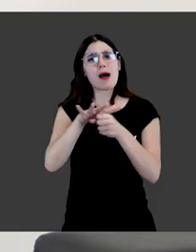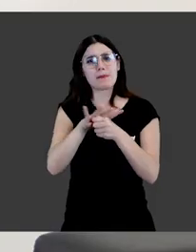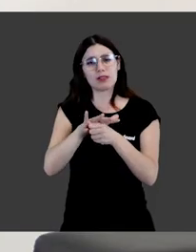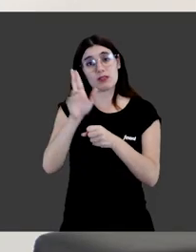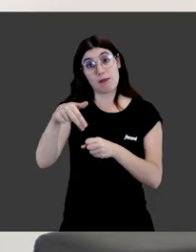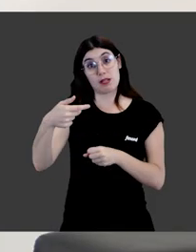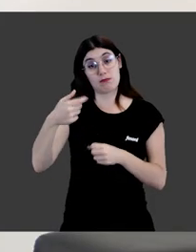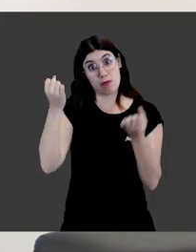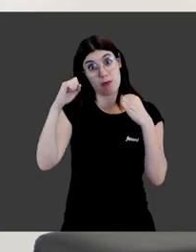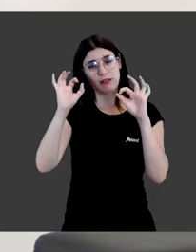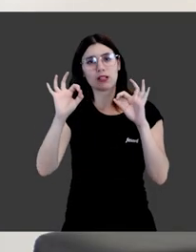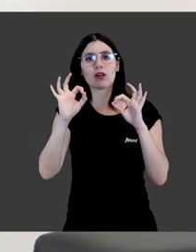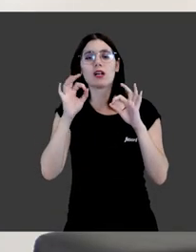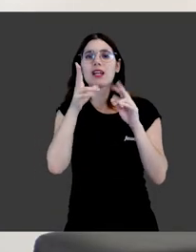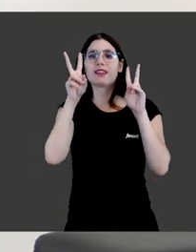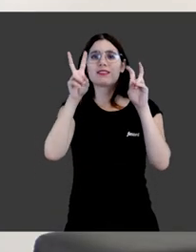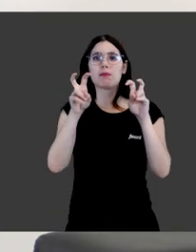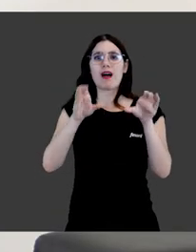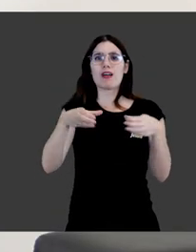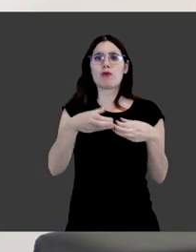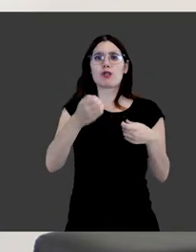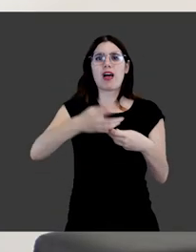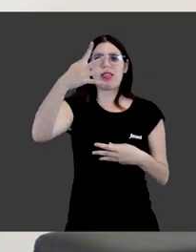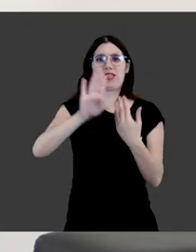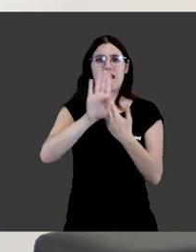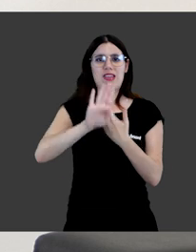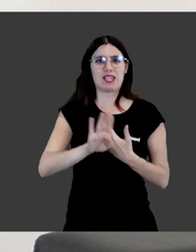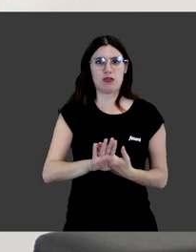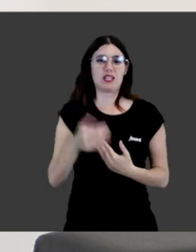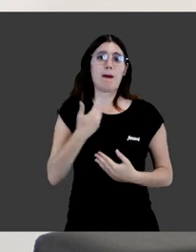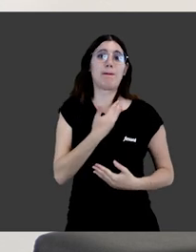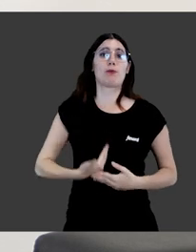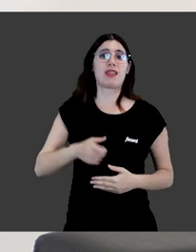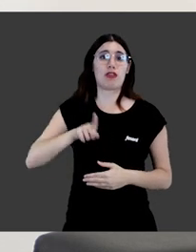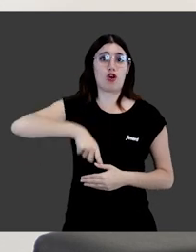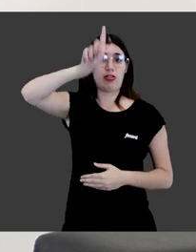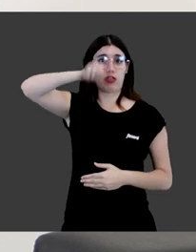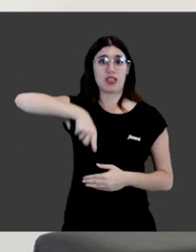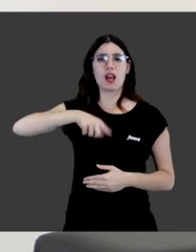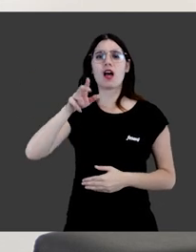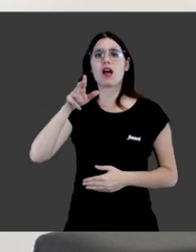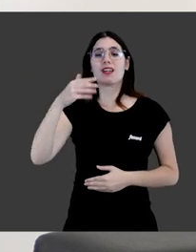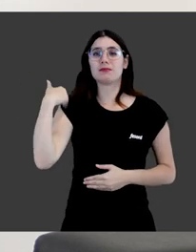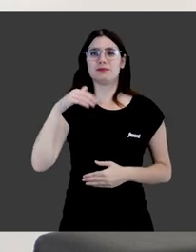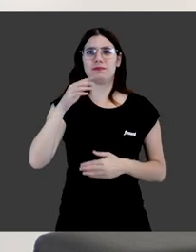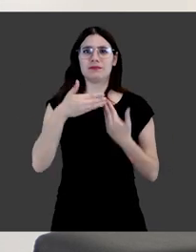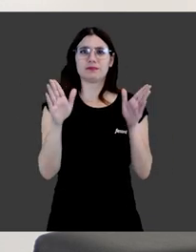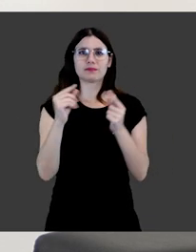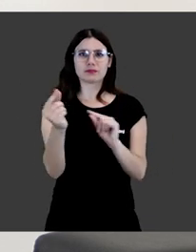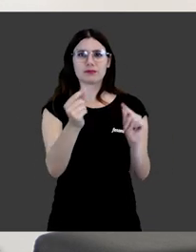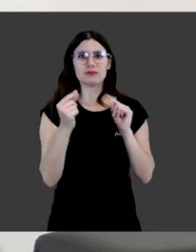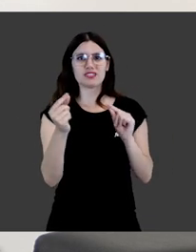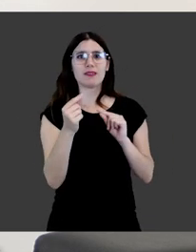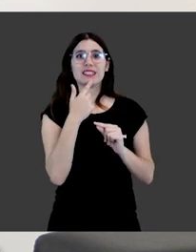Y hay otro ámbito también muy práctico, que es el de las comunidades de vecinos, la propiedad horizontal. Hay, por ejemplo, abierta una